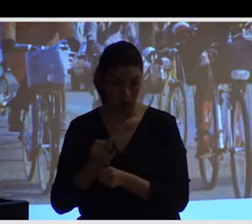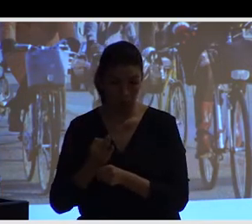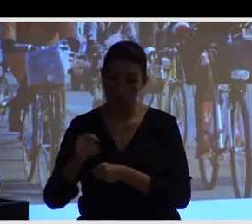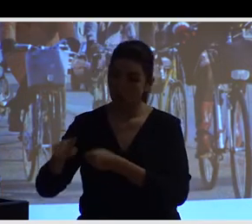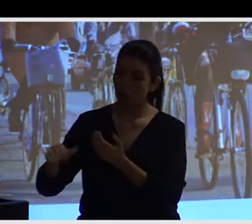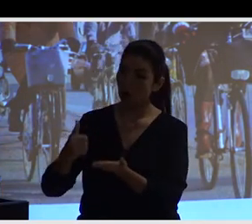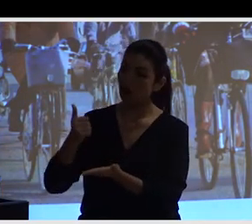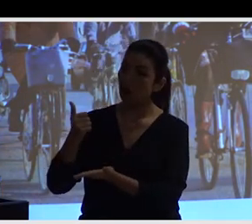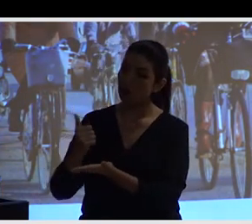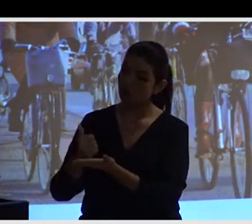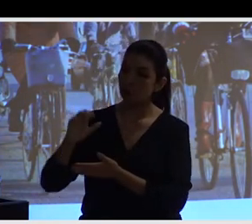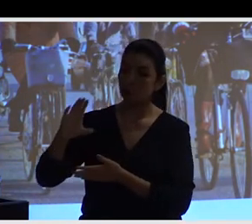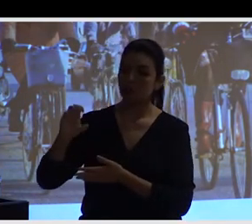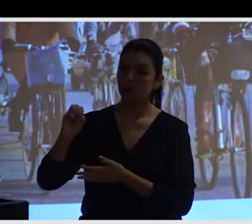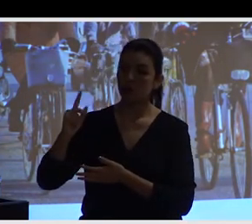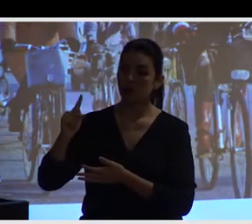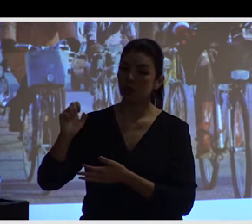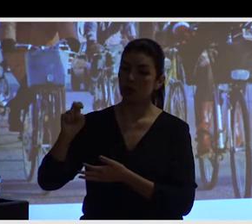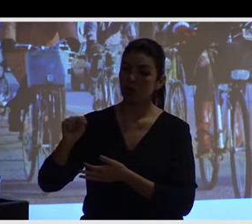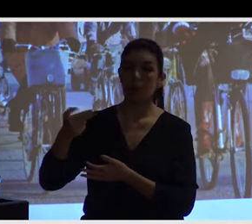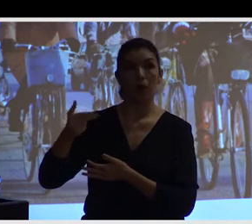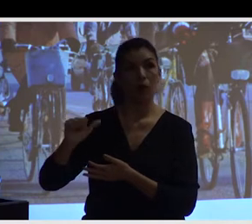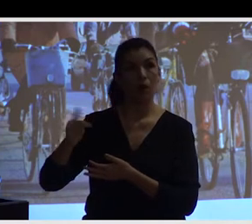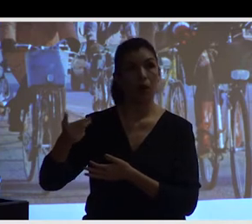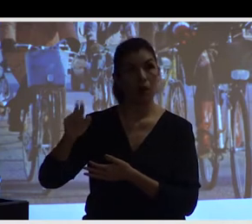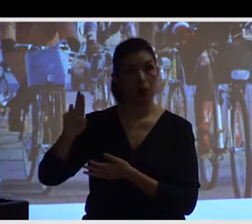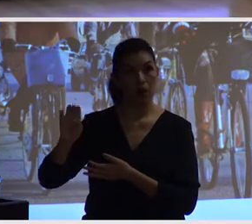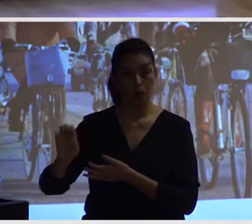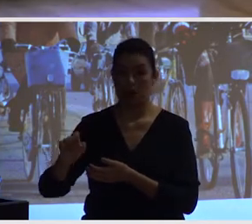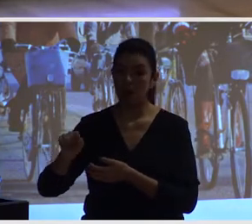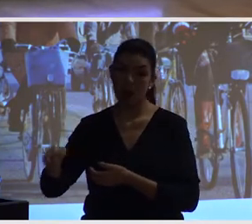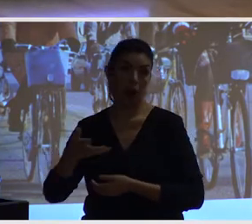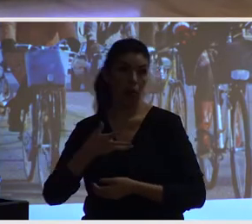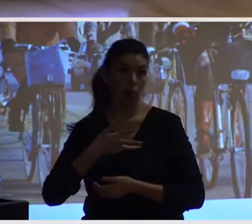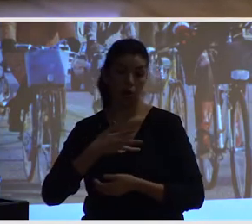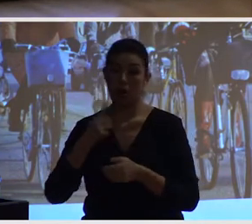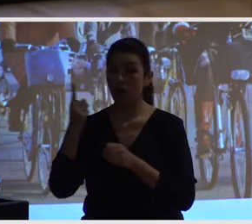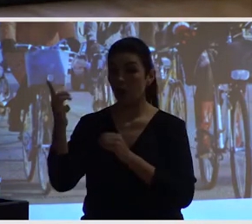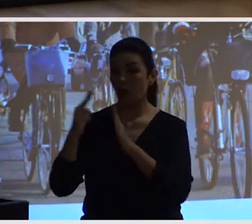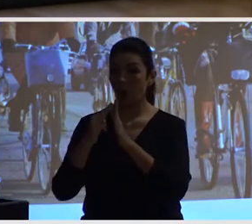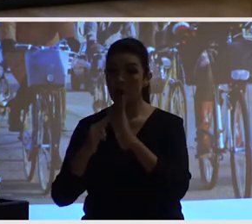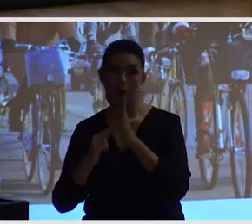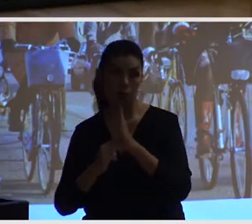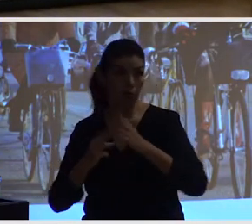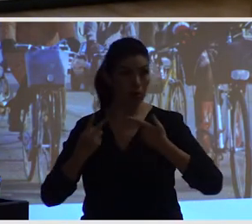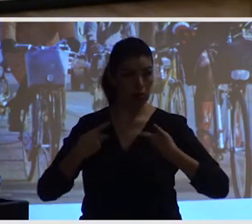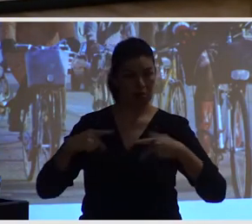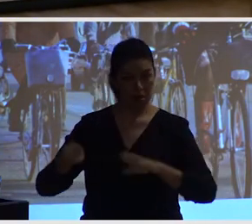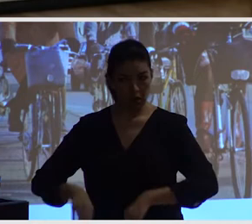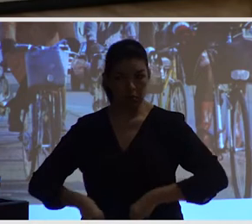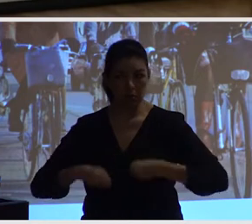es una ciudad de un millón de habitantes, donde el 60% de las personas van al trabajo o a la escuela en bicicleta. El